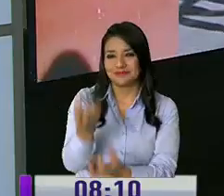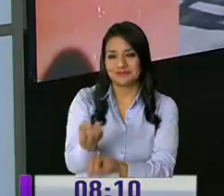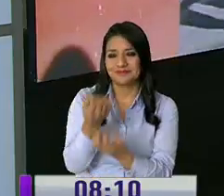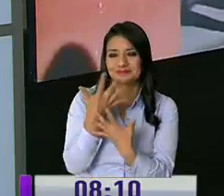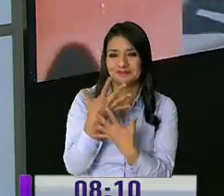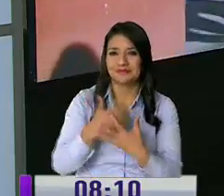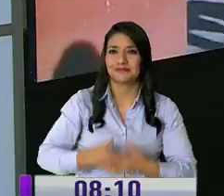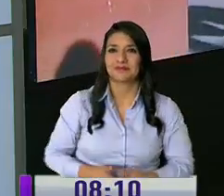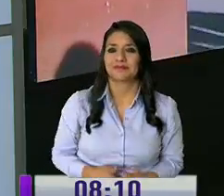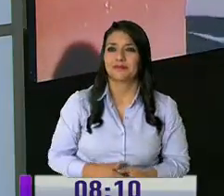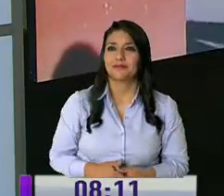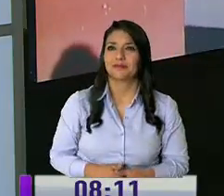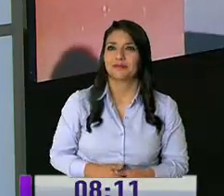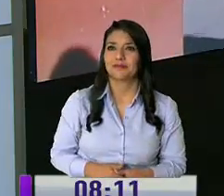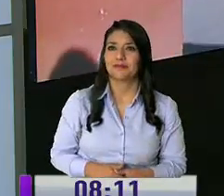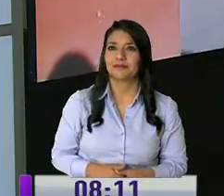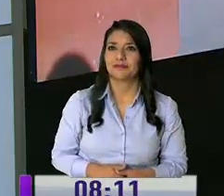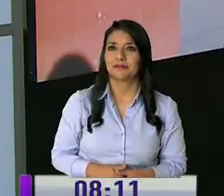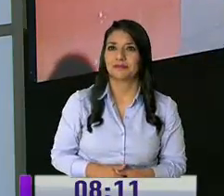la palabra y la información, adelante